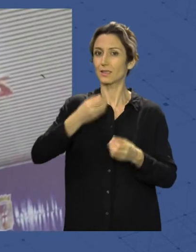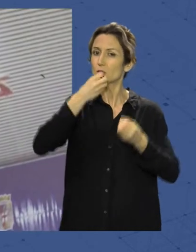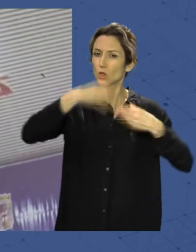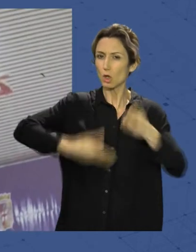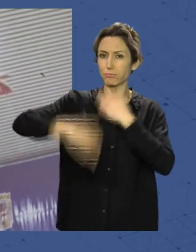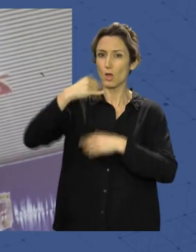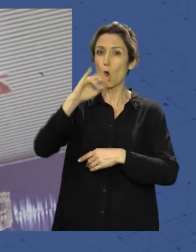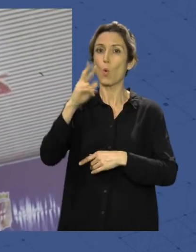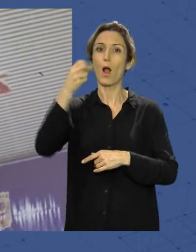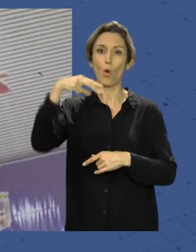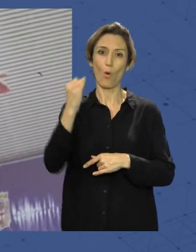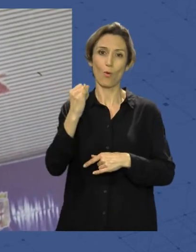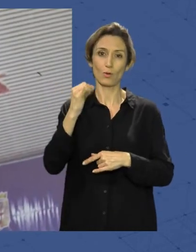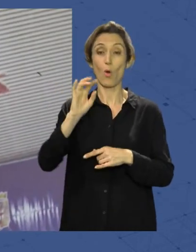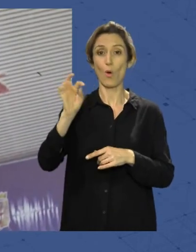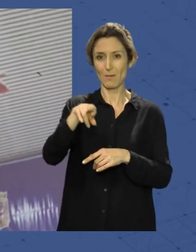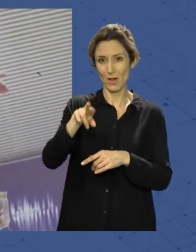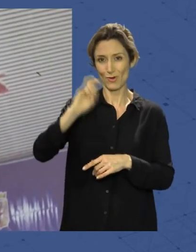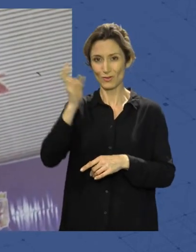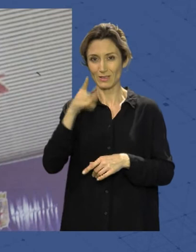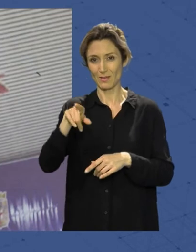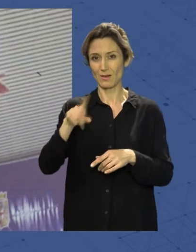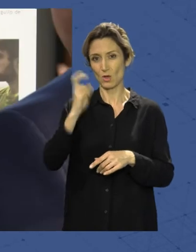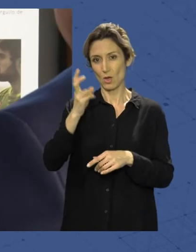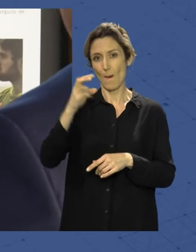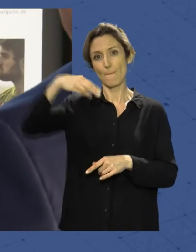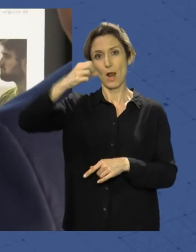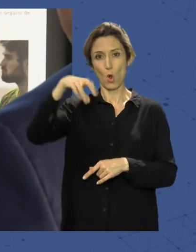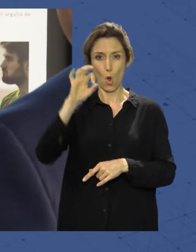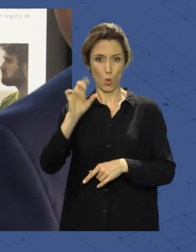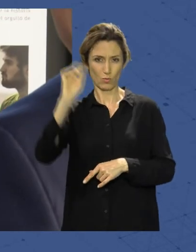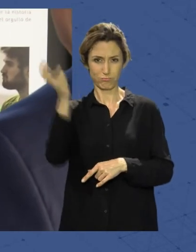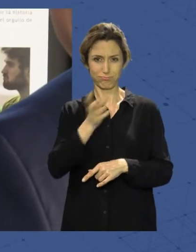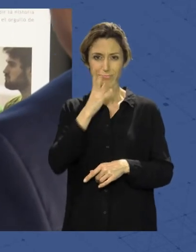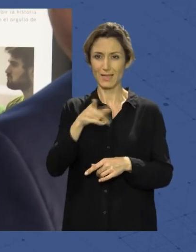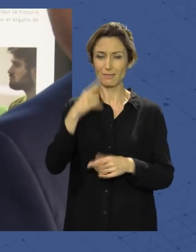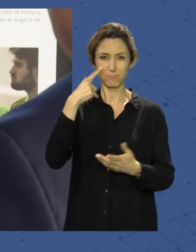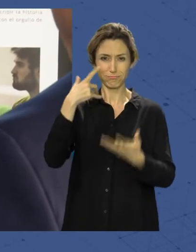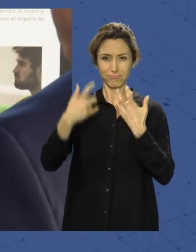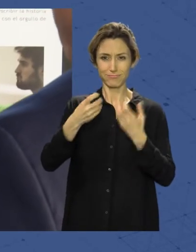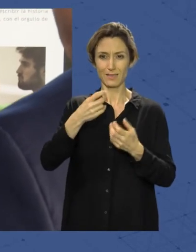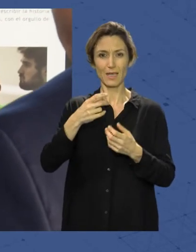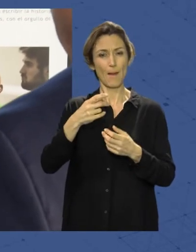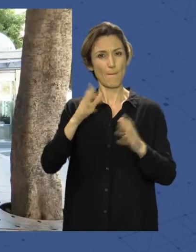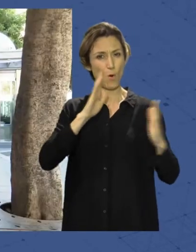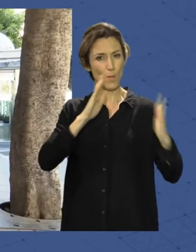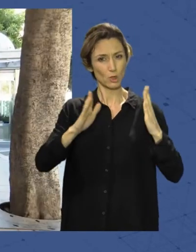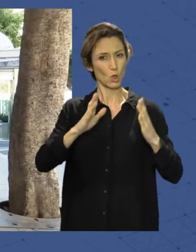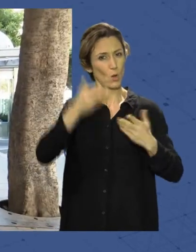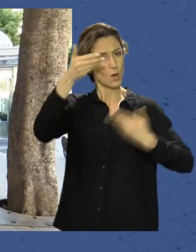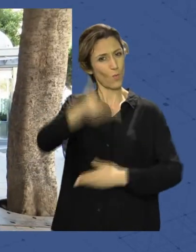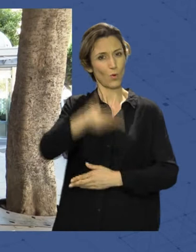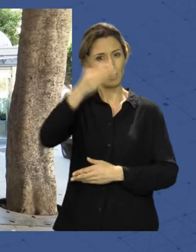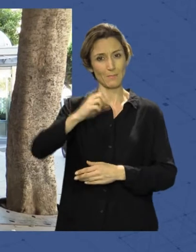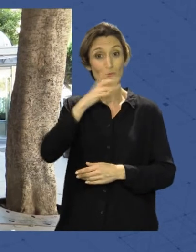Salvador, los hermanos Martínez o el propio Manolo Berenguel. También es un recorrido por algunos de sus momentos más épicos, como la primera